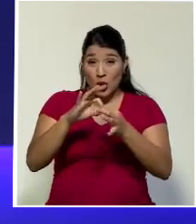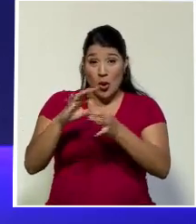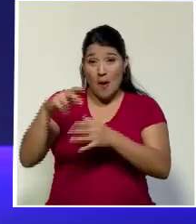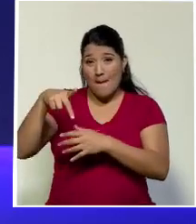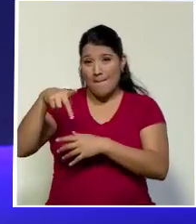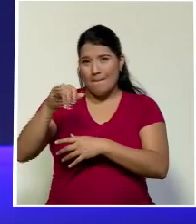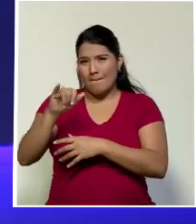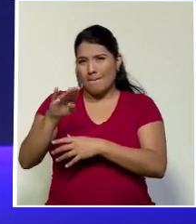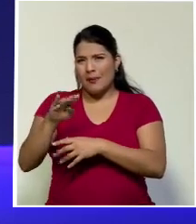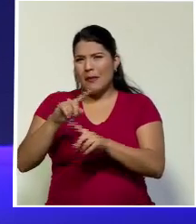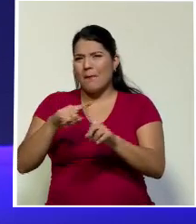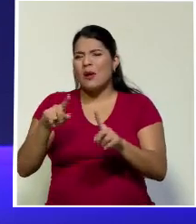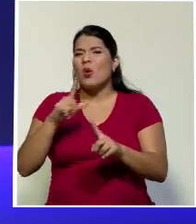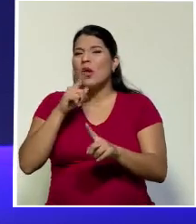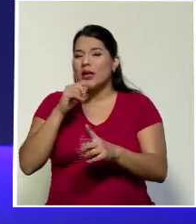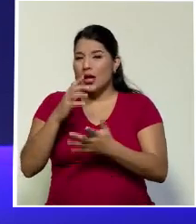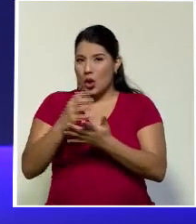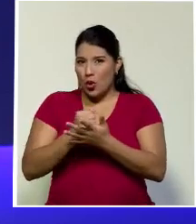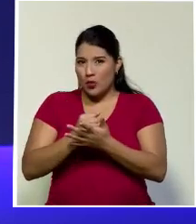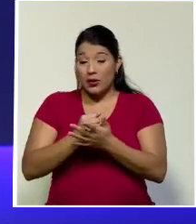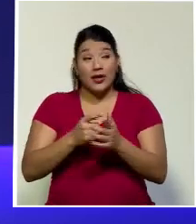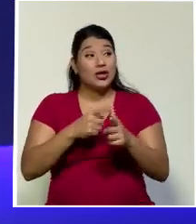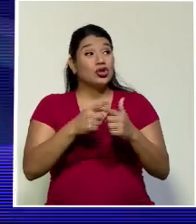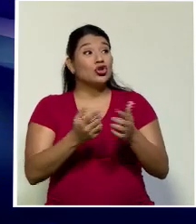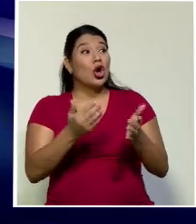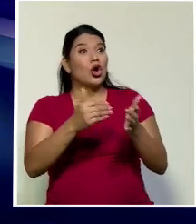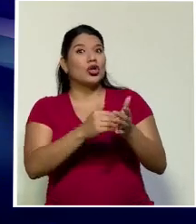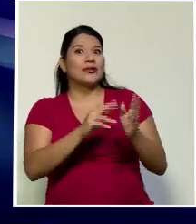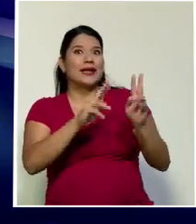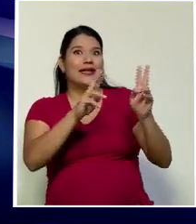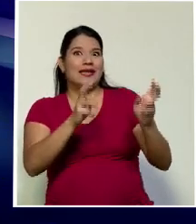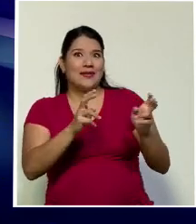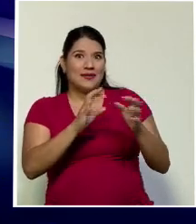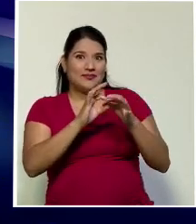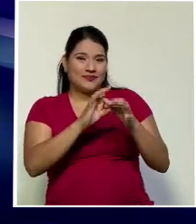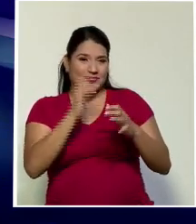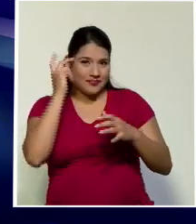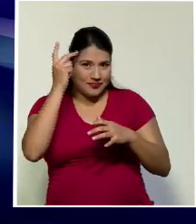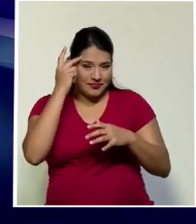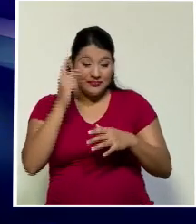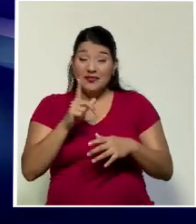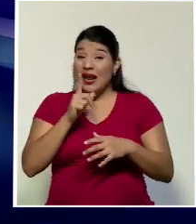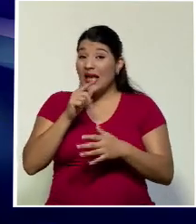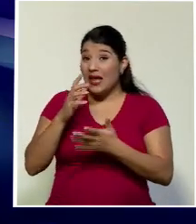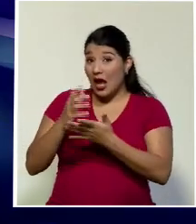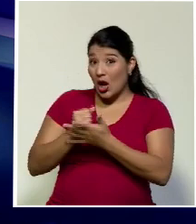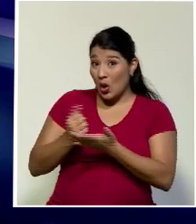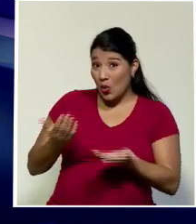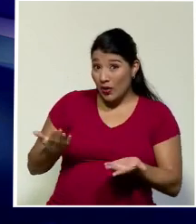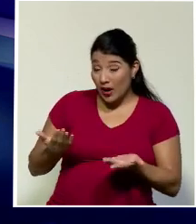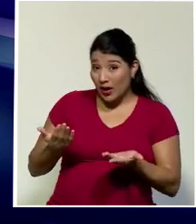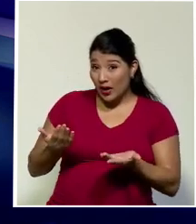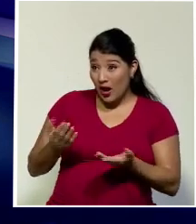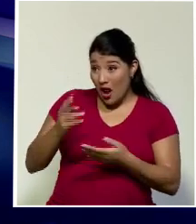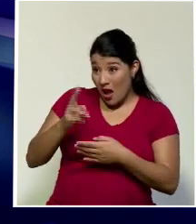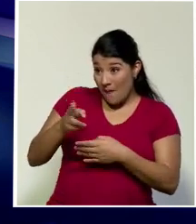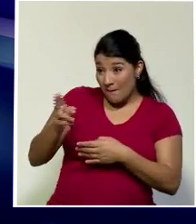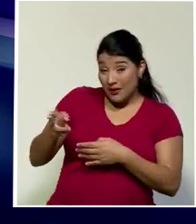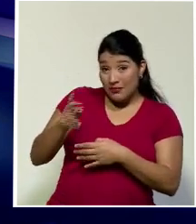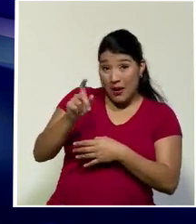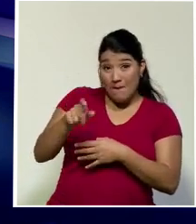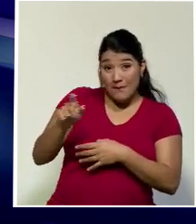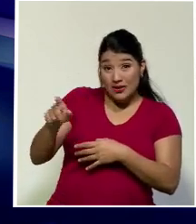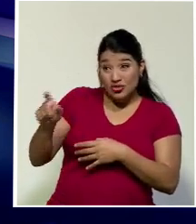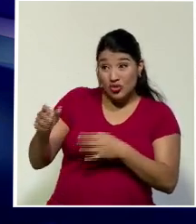a quién se le va a cobrar? Volvemos al tema de la política. Básicamente, ¿a quién se le va a cobrar? Se le va a cobrar a las mismas personas que